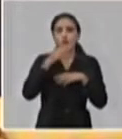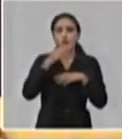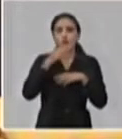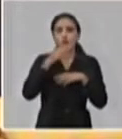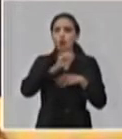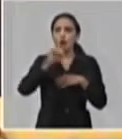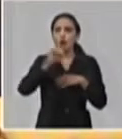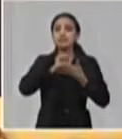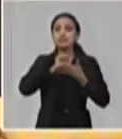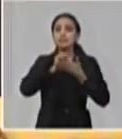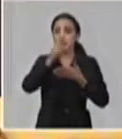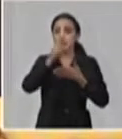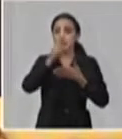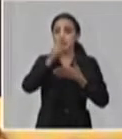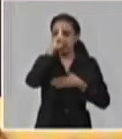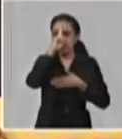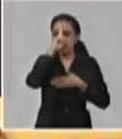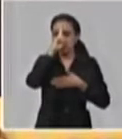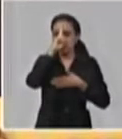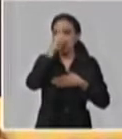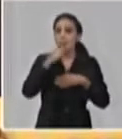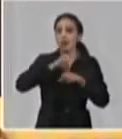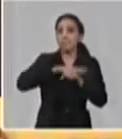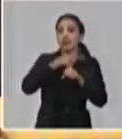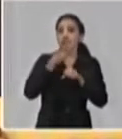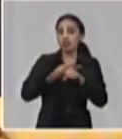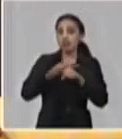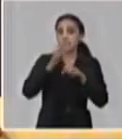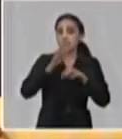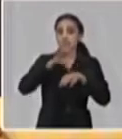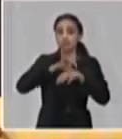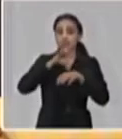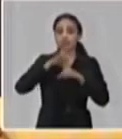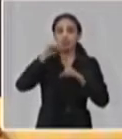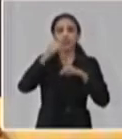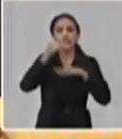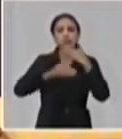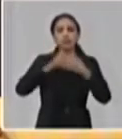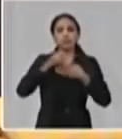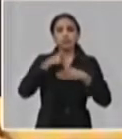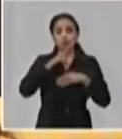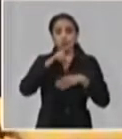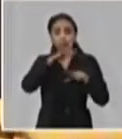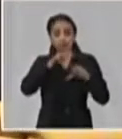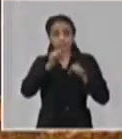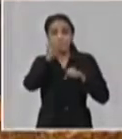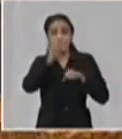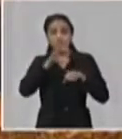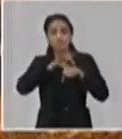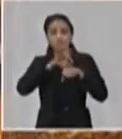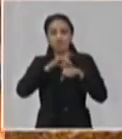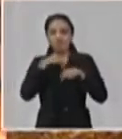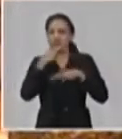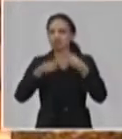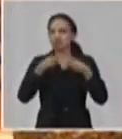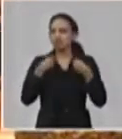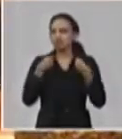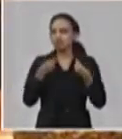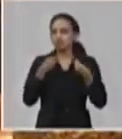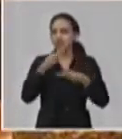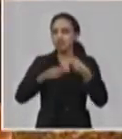para la prevención, en primer lugar, y para el tratamiento en caso de que se detecte la enfermedad? Yo, realmente,